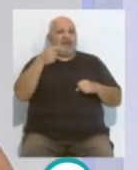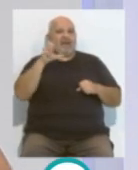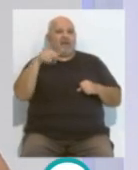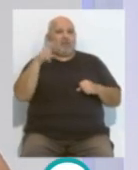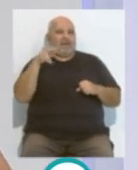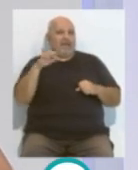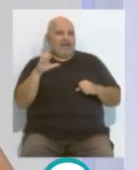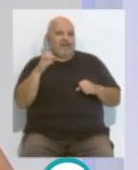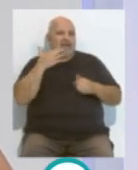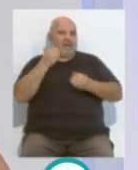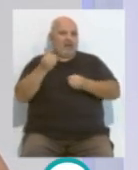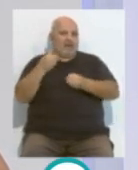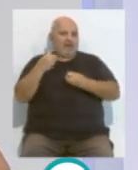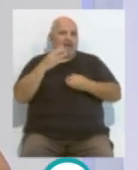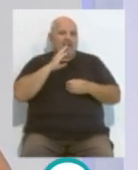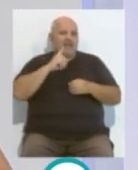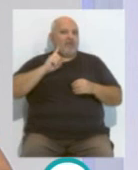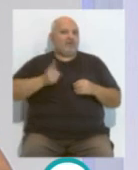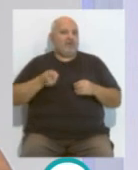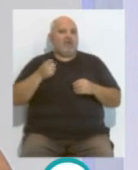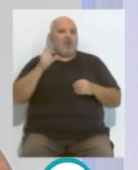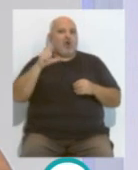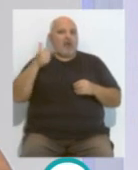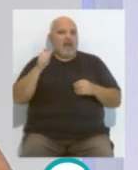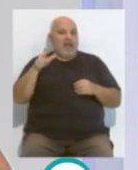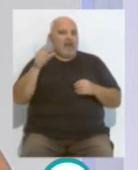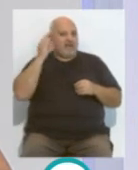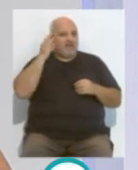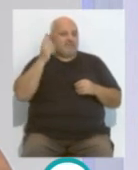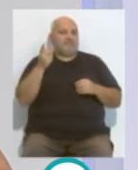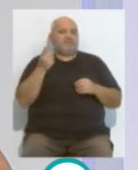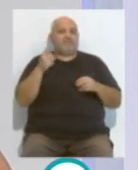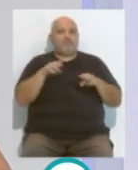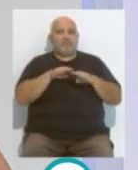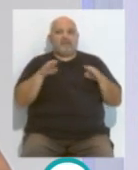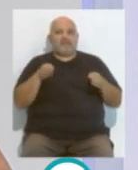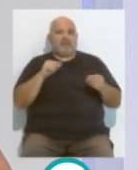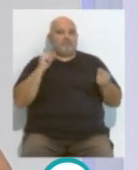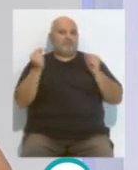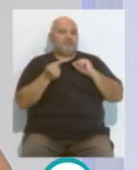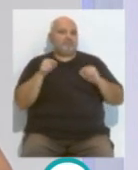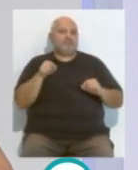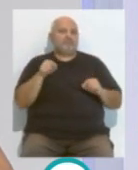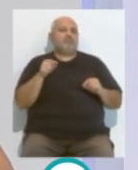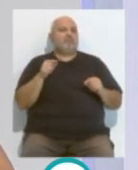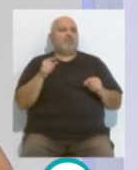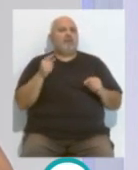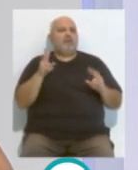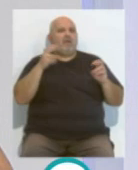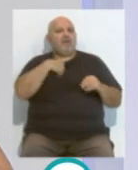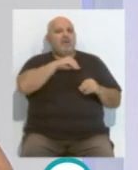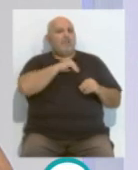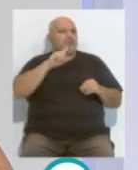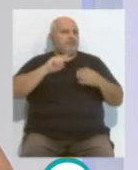como nos ha comentado la directora Olga de la Fuente que hemos tenido hoy en la mesa redonda que hemos sido en